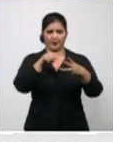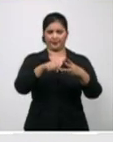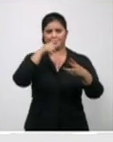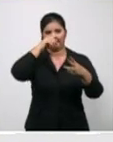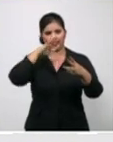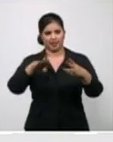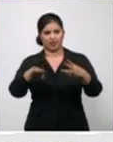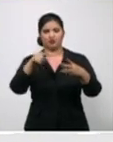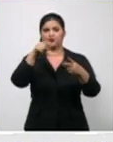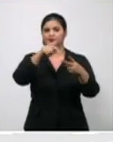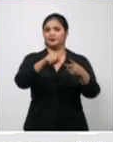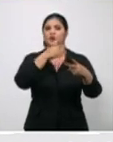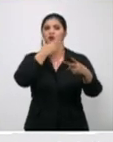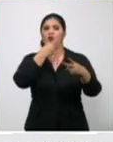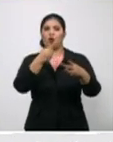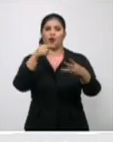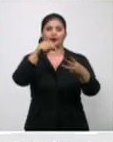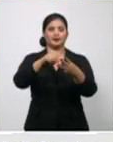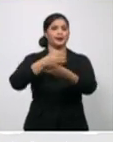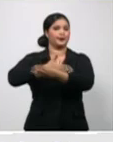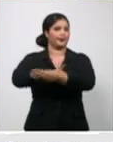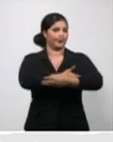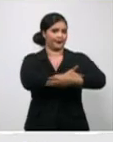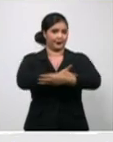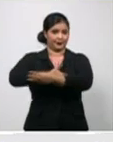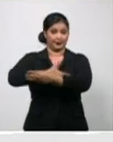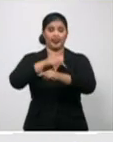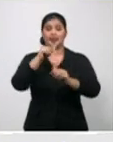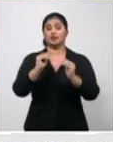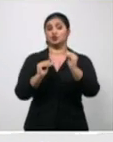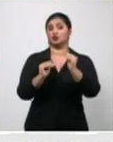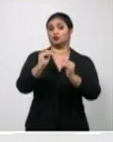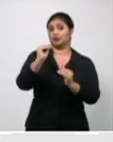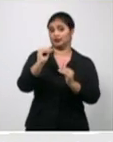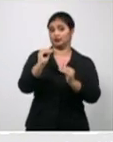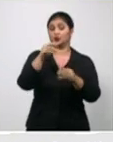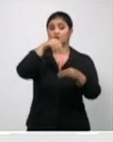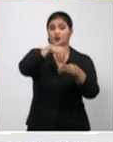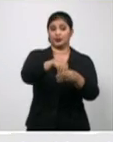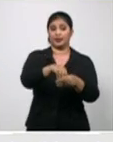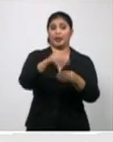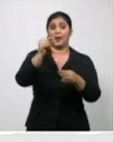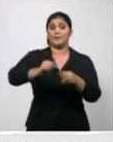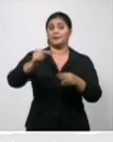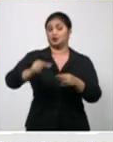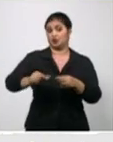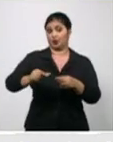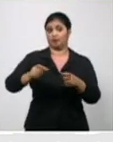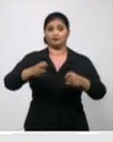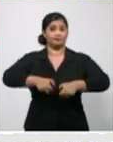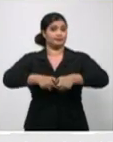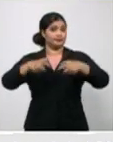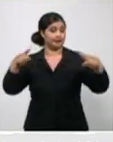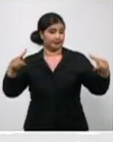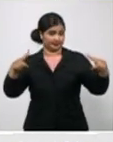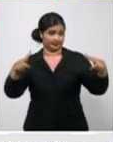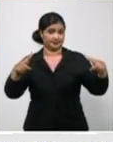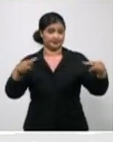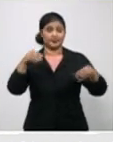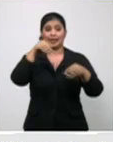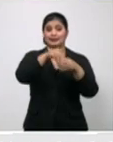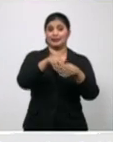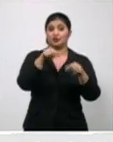esta cifra supera el total de pacientes confirmados en la primera y en la segunda ola,